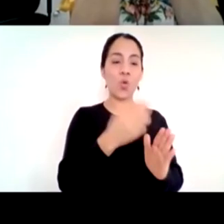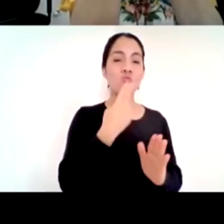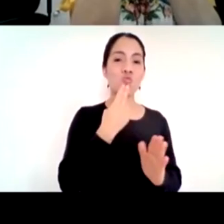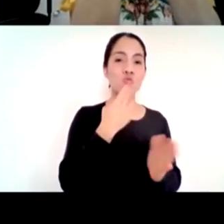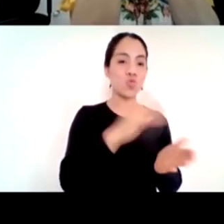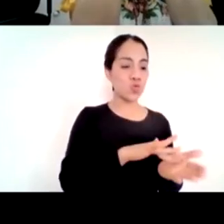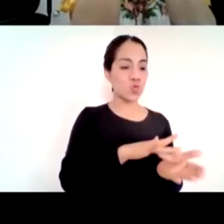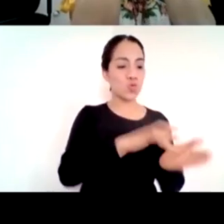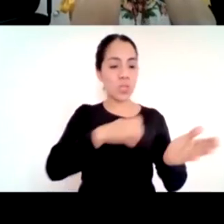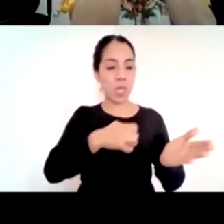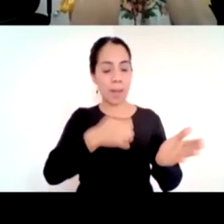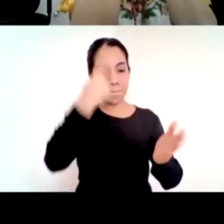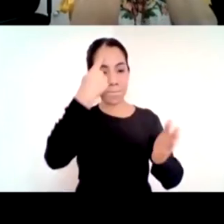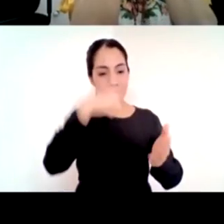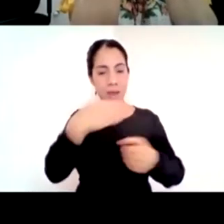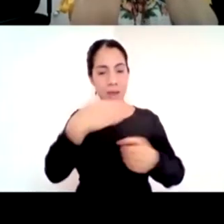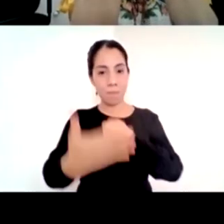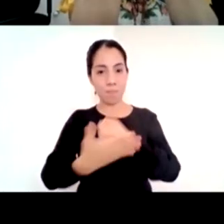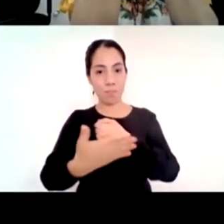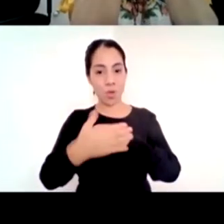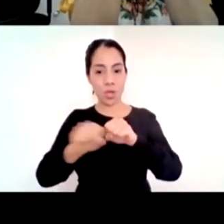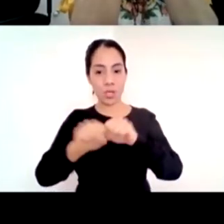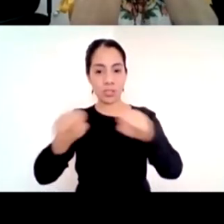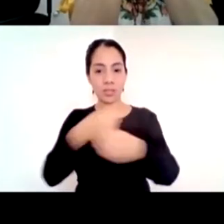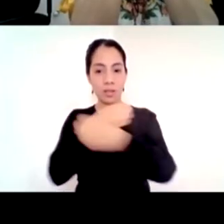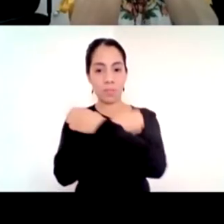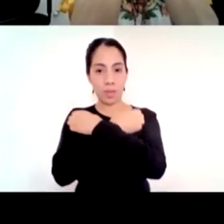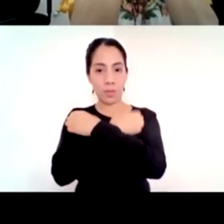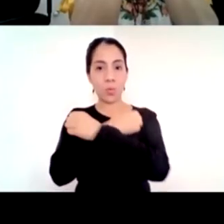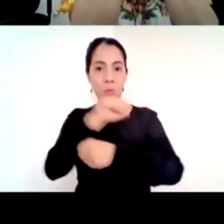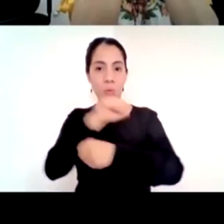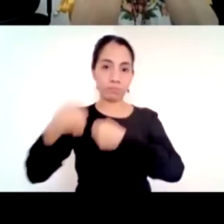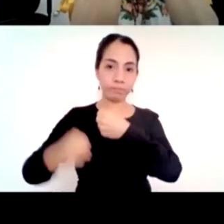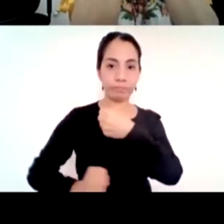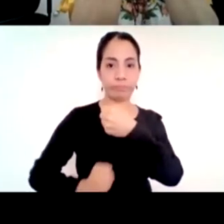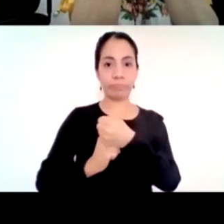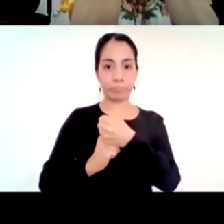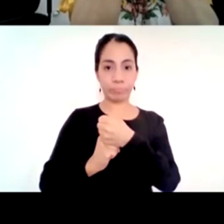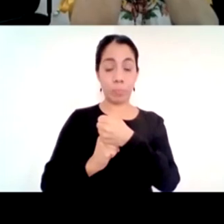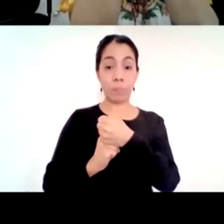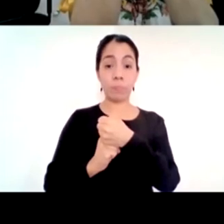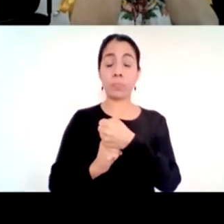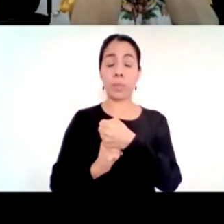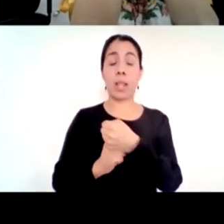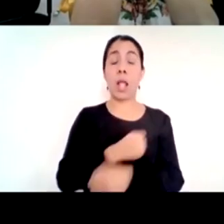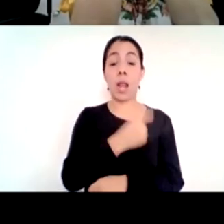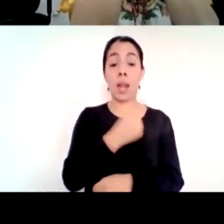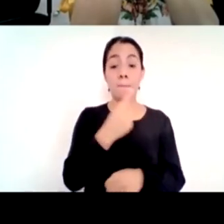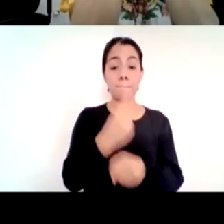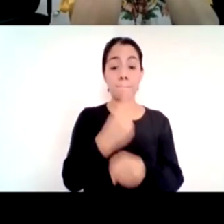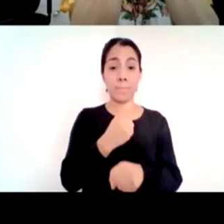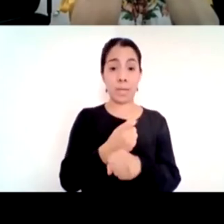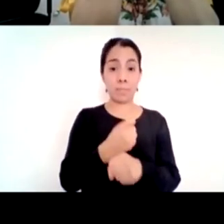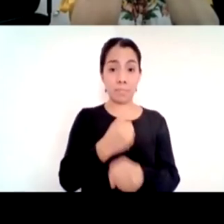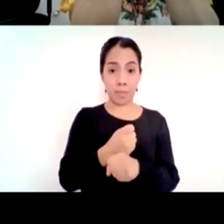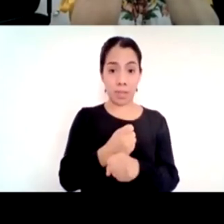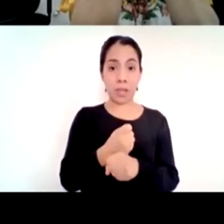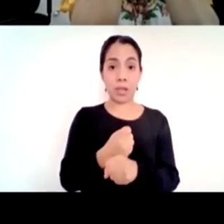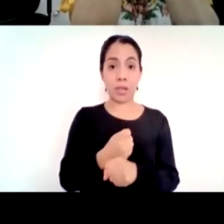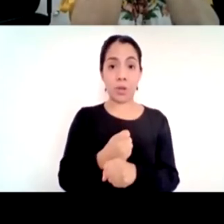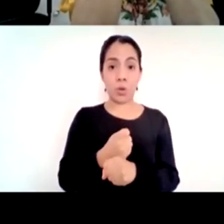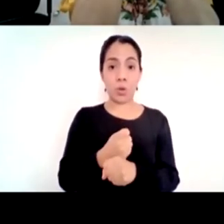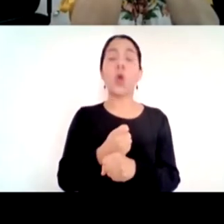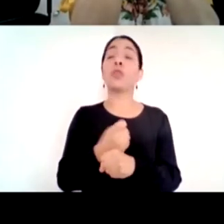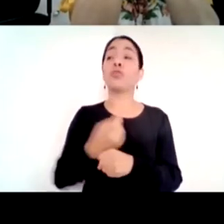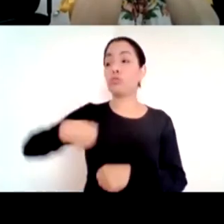educativo nacional uno ya se dio y es la revalorización del magisterio